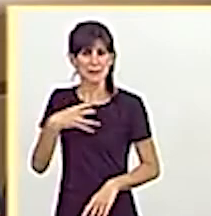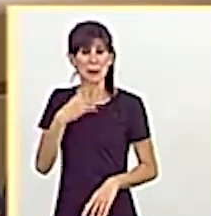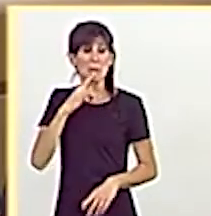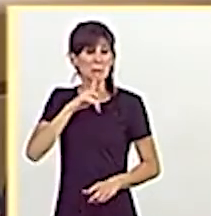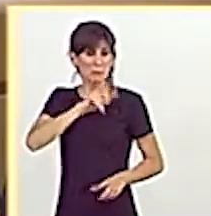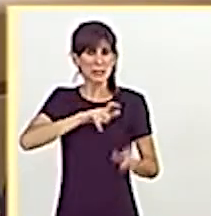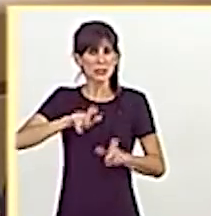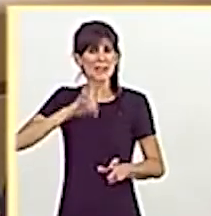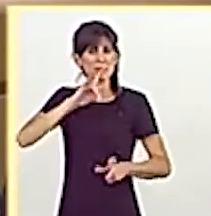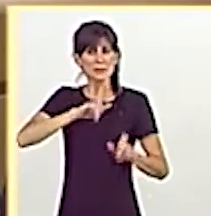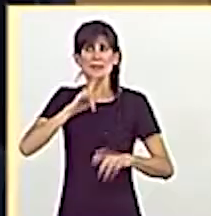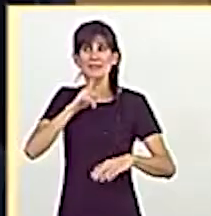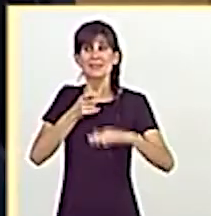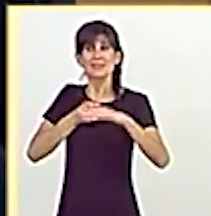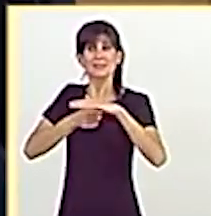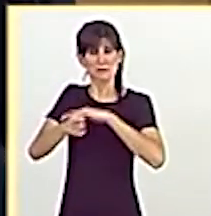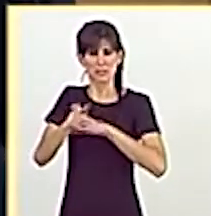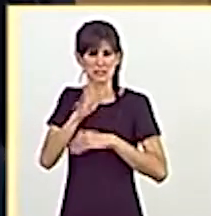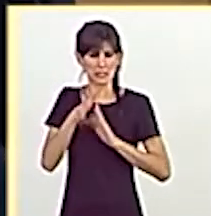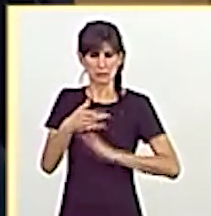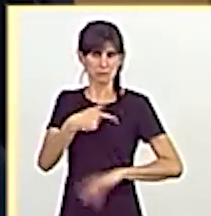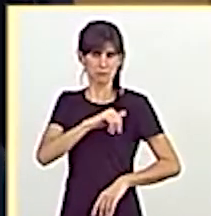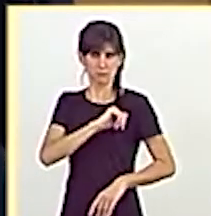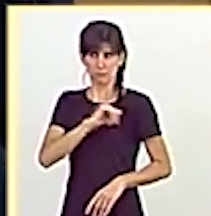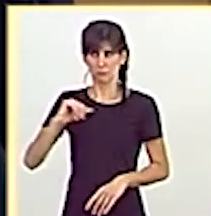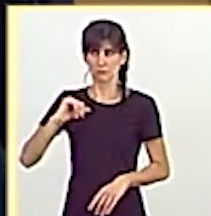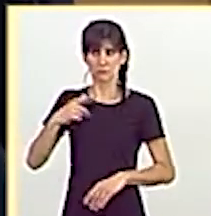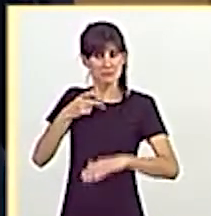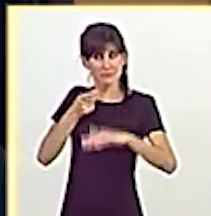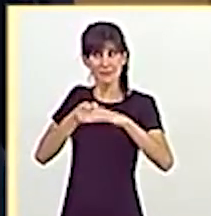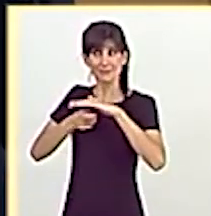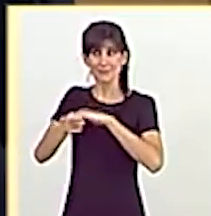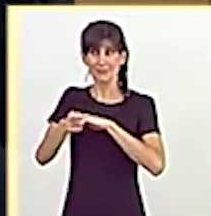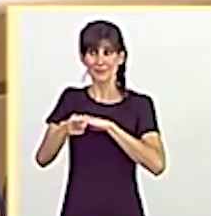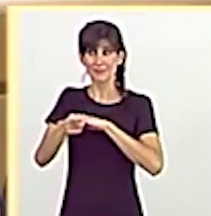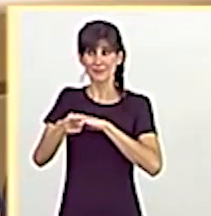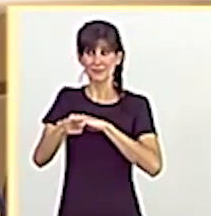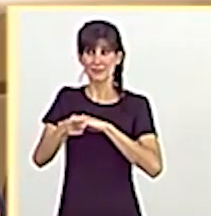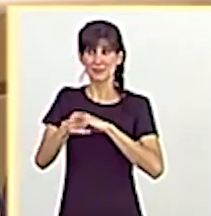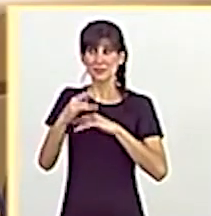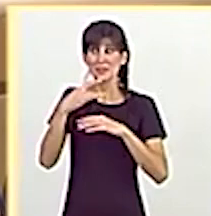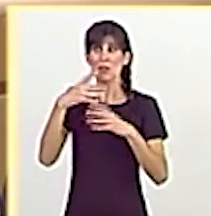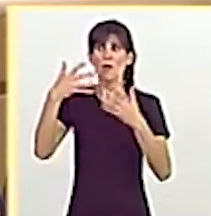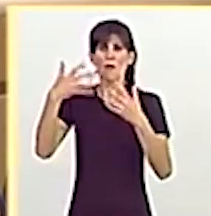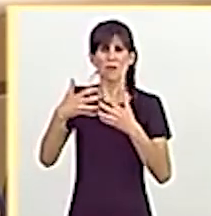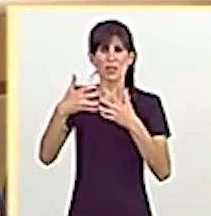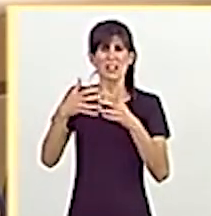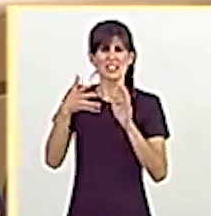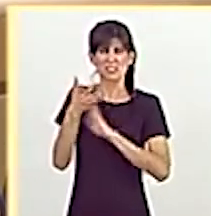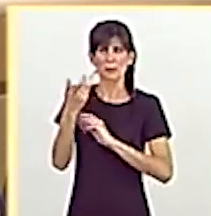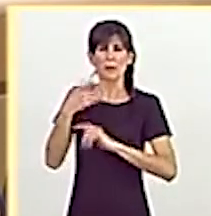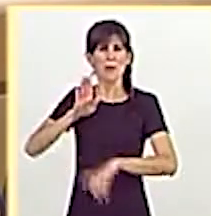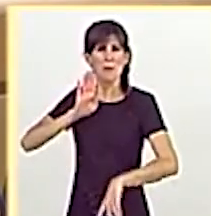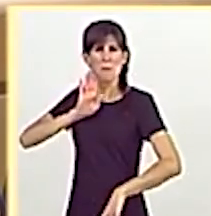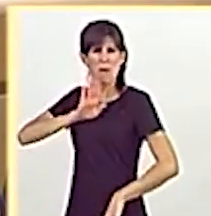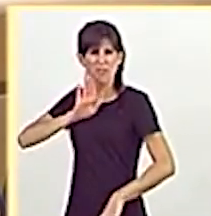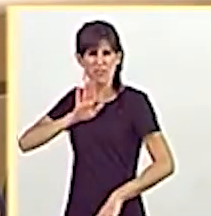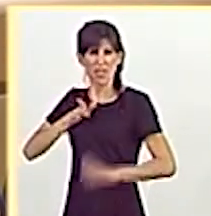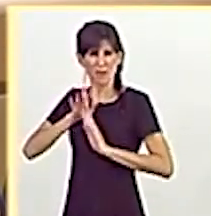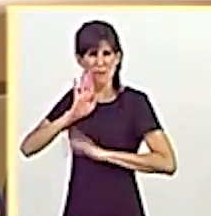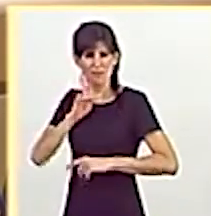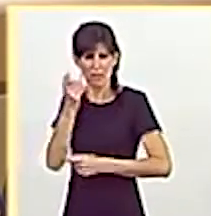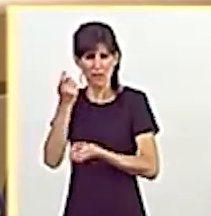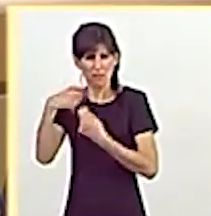personas que soliciten por su cuenta y que esté funcionando para las mafias que venden las citas